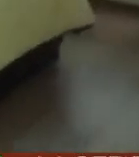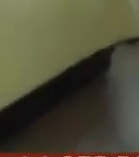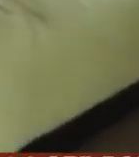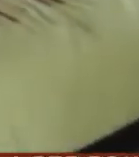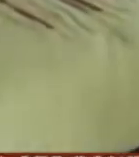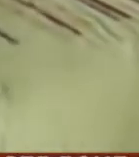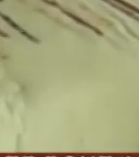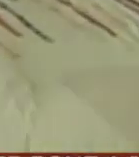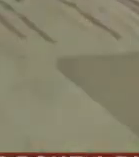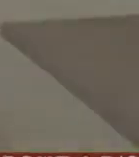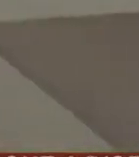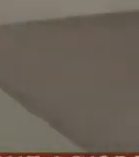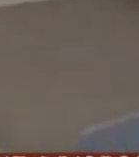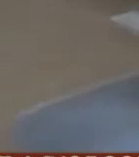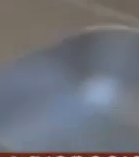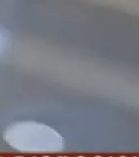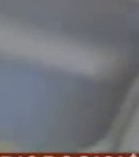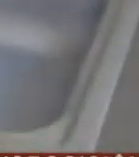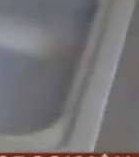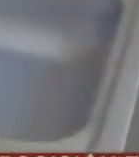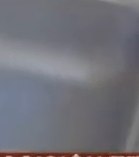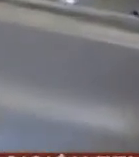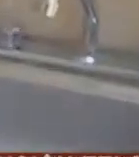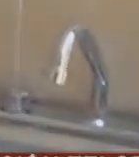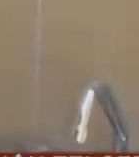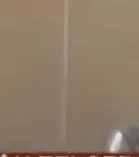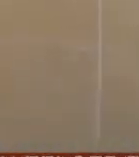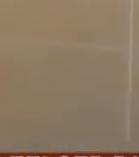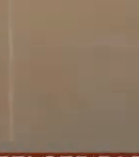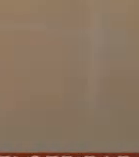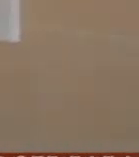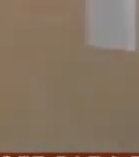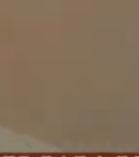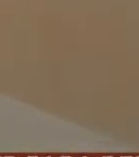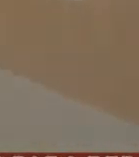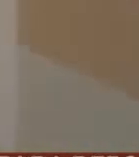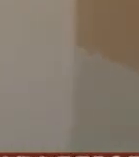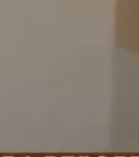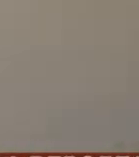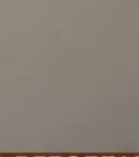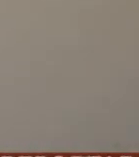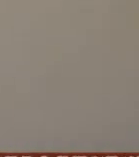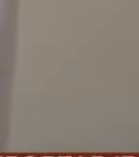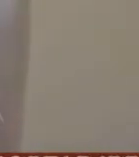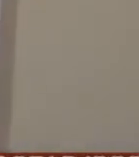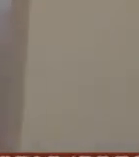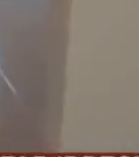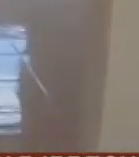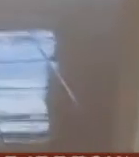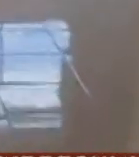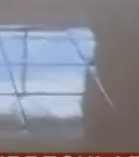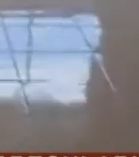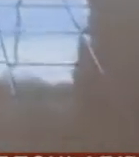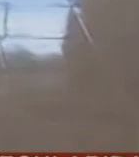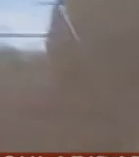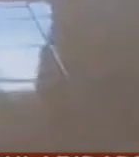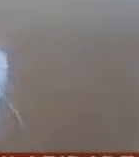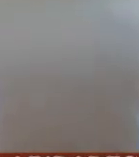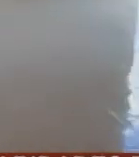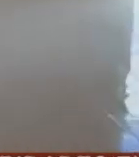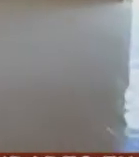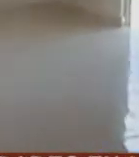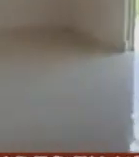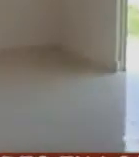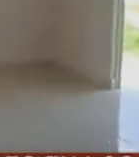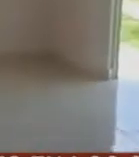menor a 20 días naturales contados a partir de la fecha en que recibe la oferta a mantener los términos y condiciones en los cuales le otorgaría